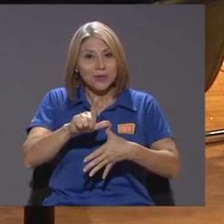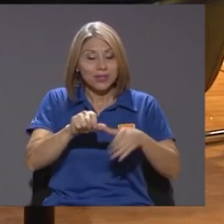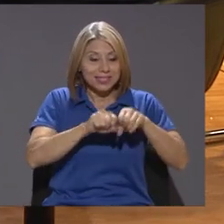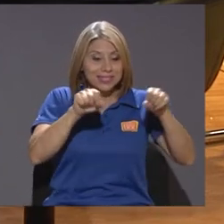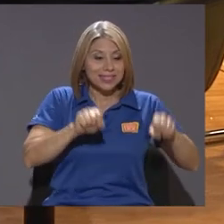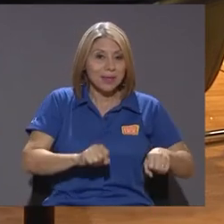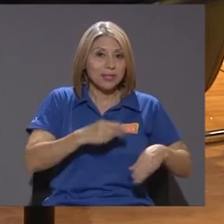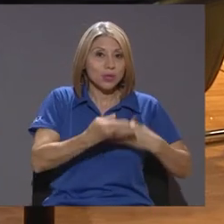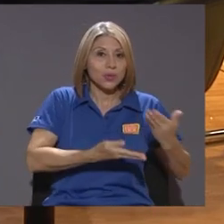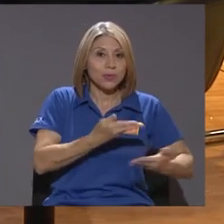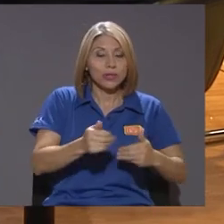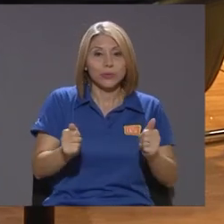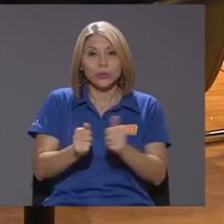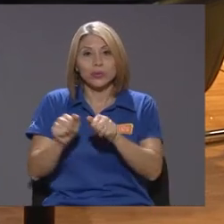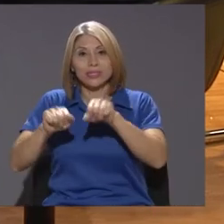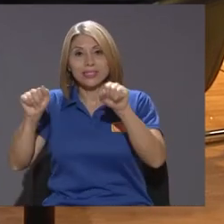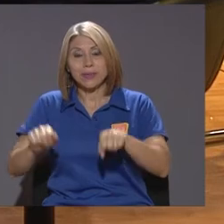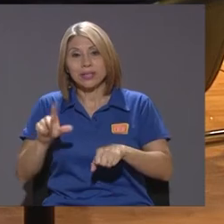contributivos